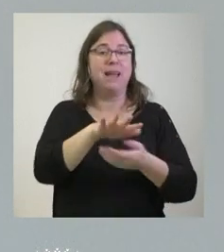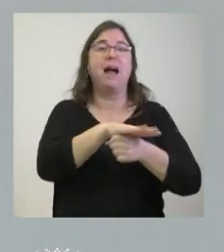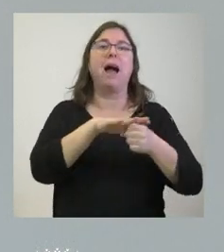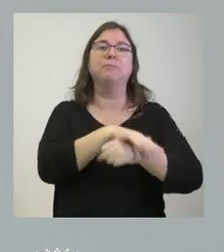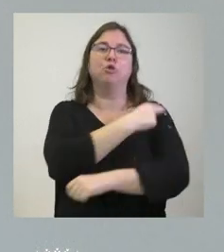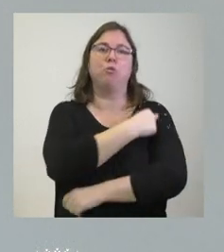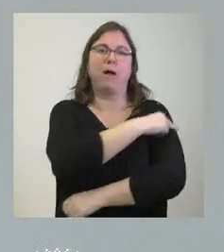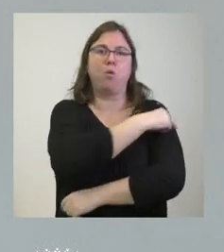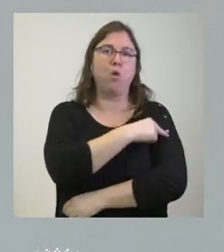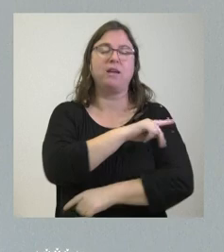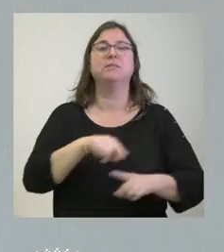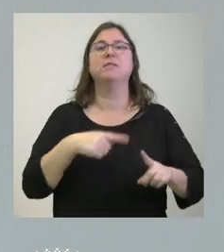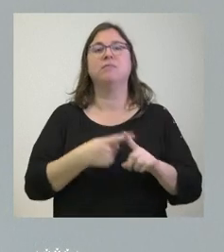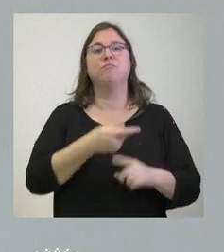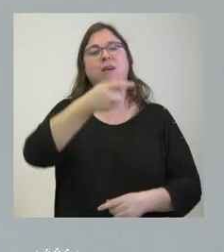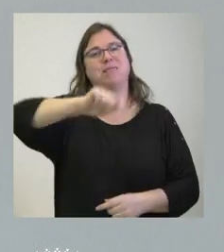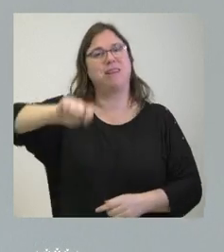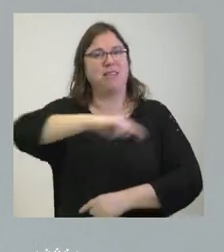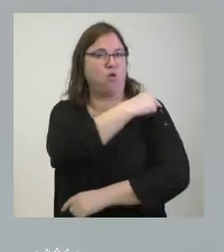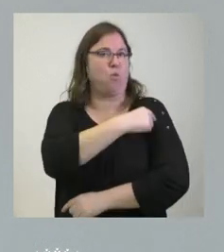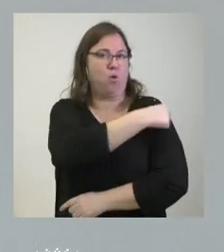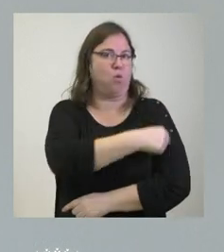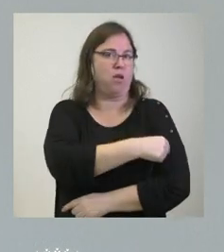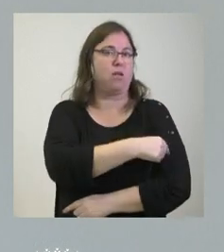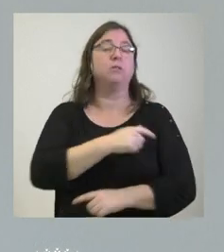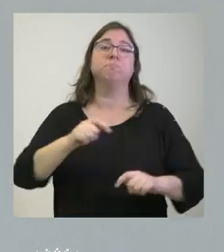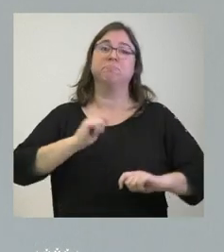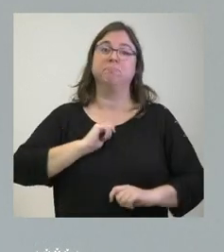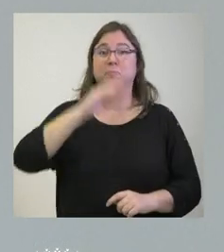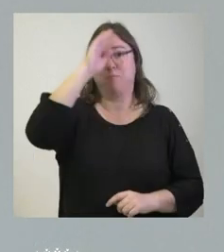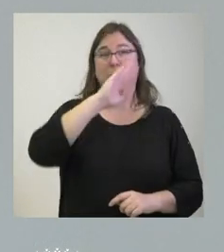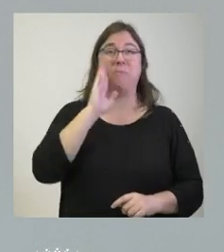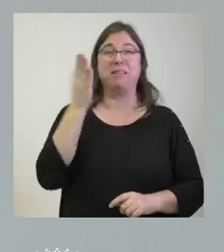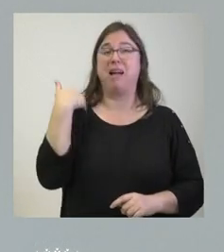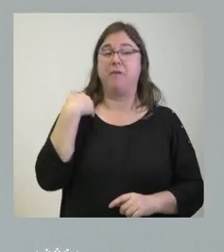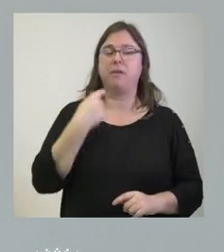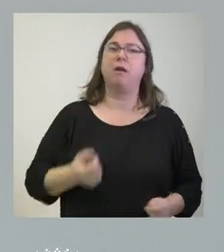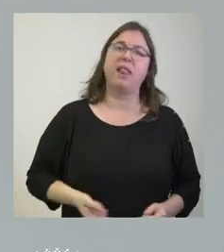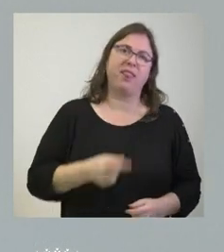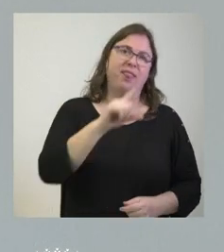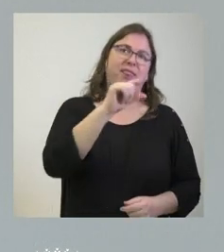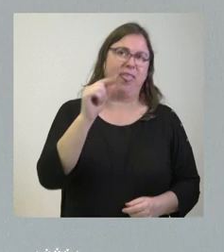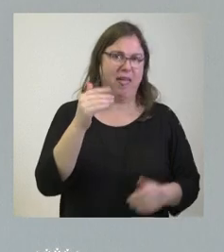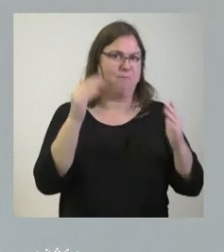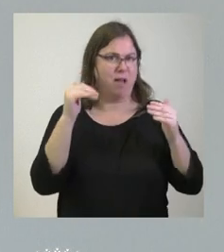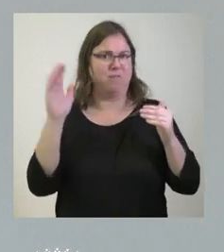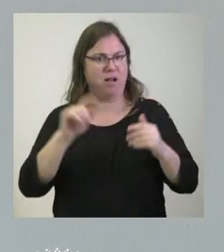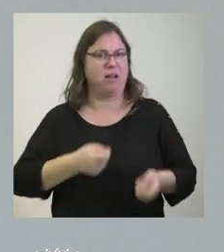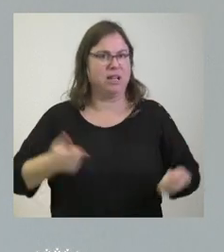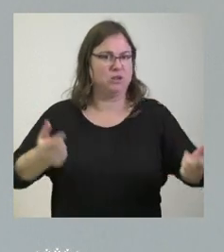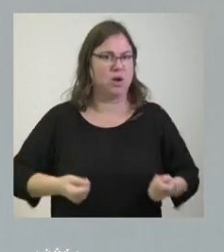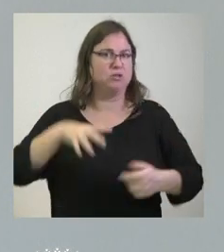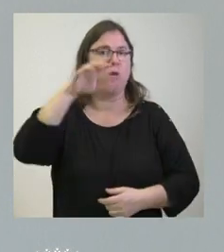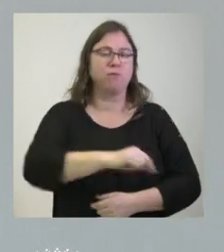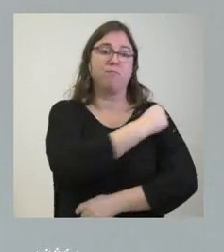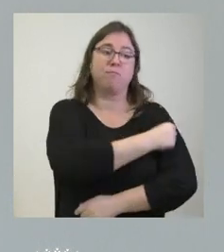vacunas y del calendario vacunal que nos permite que haya padres que antes tenían que gastar varios cientos de euros en alguna de estas vacunas que